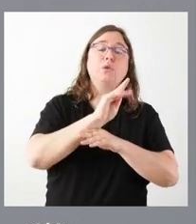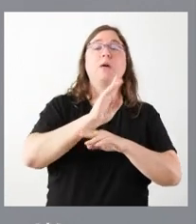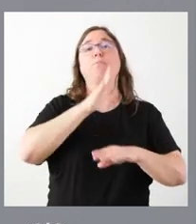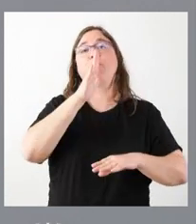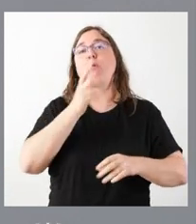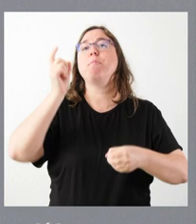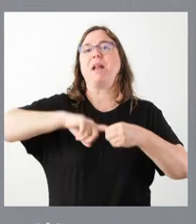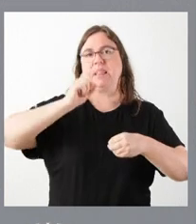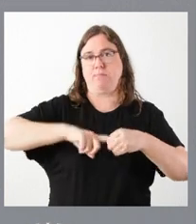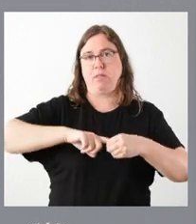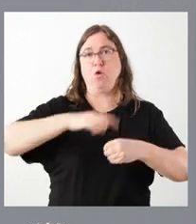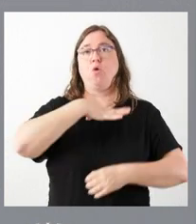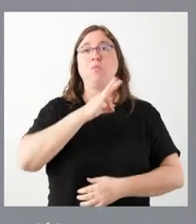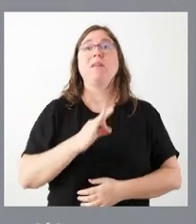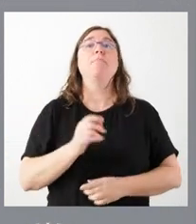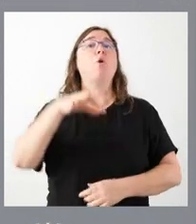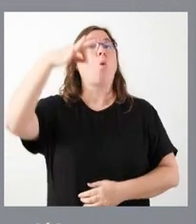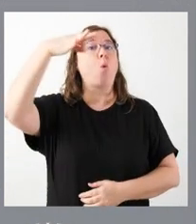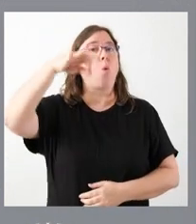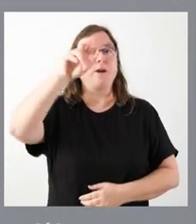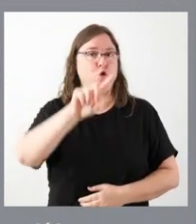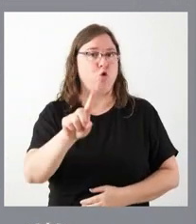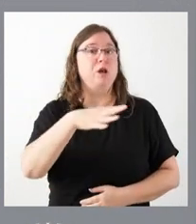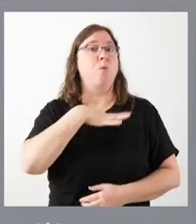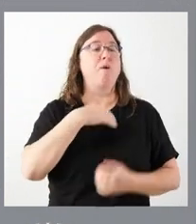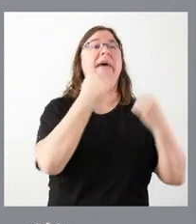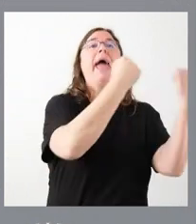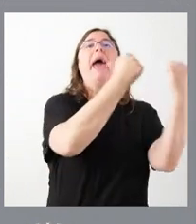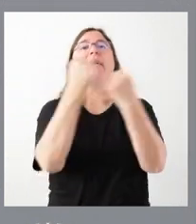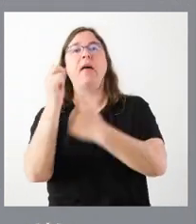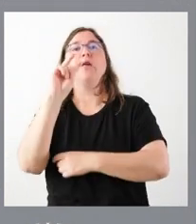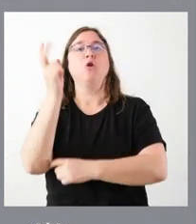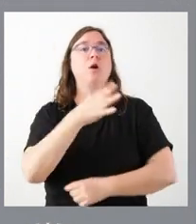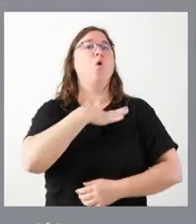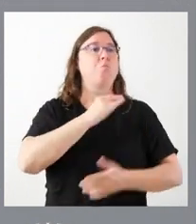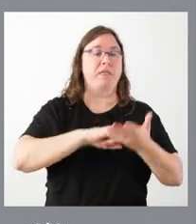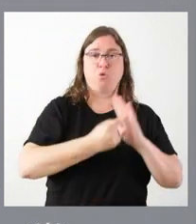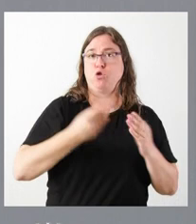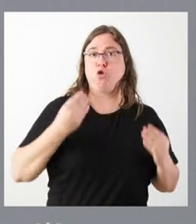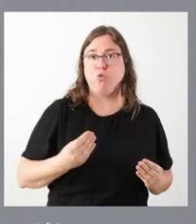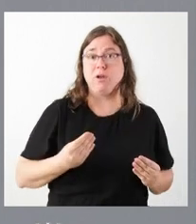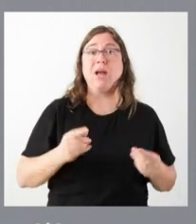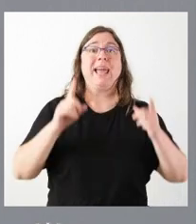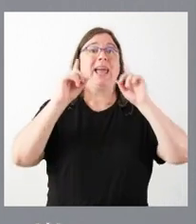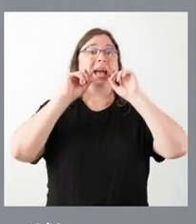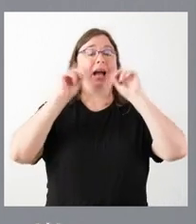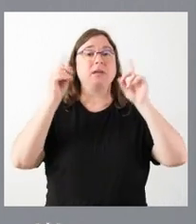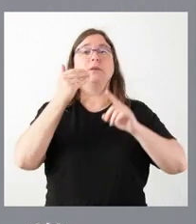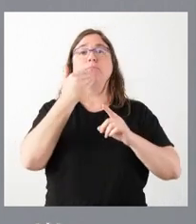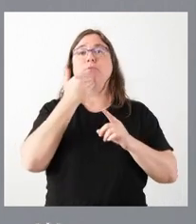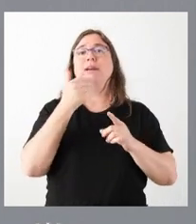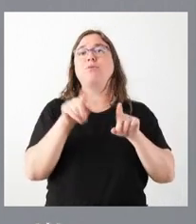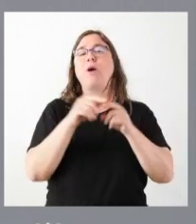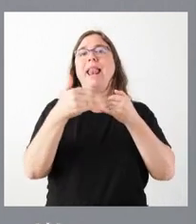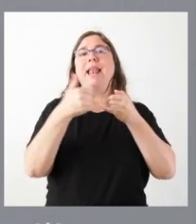en esta cuestión, pero quizá no sean los únicos y puede haber más entidades que puedan presentar buenos proyectos. En este caso, por ejemplo, pueden estar las líneas